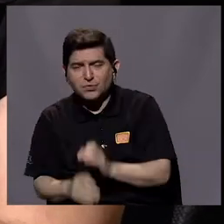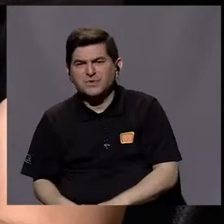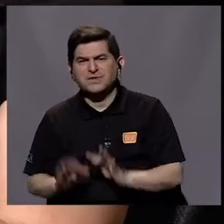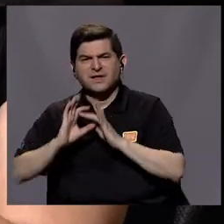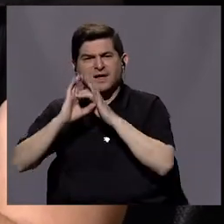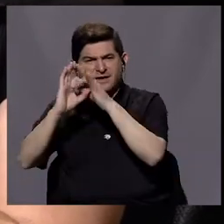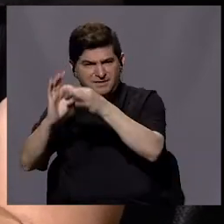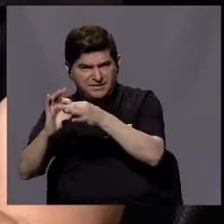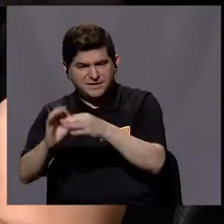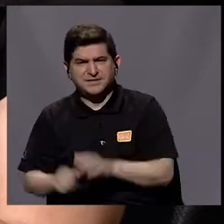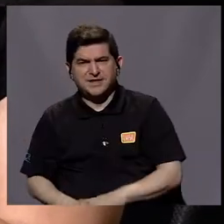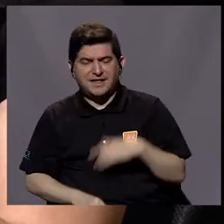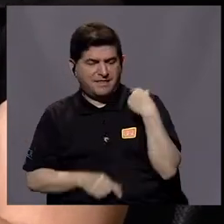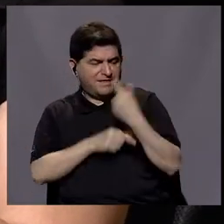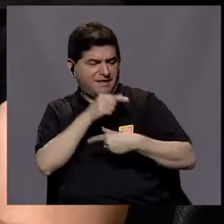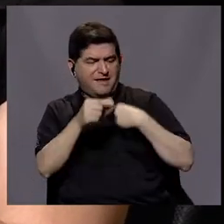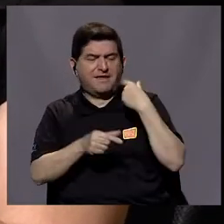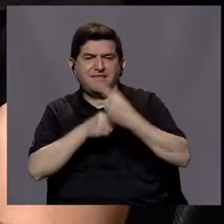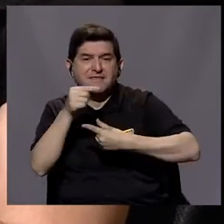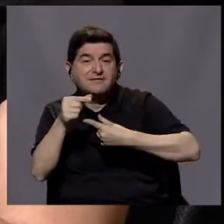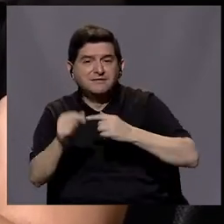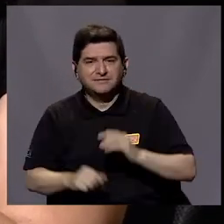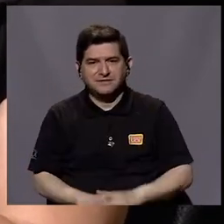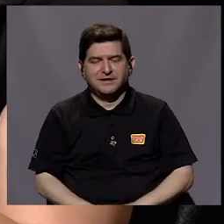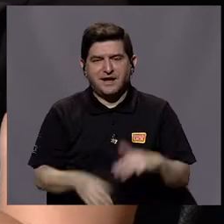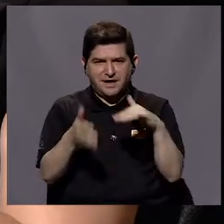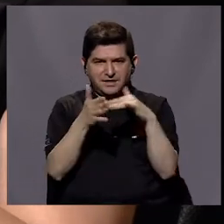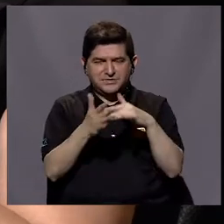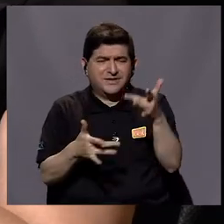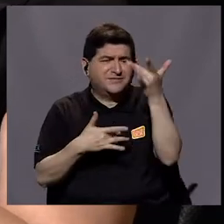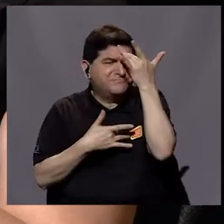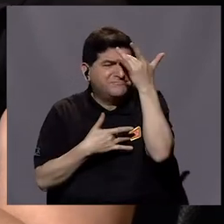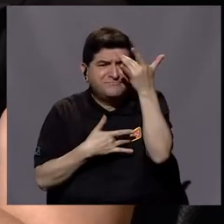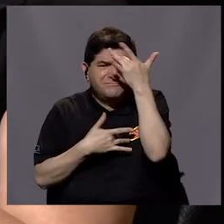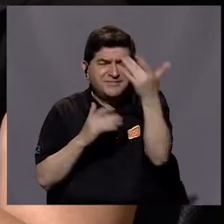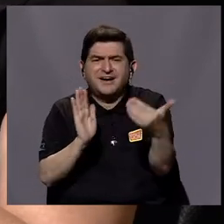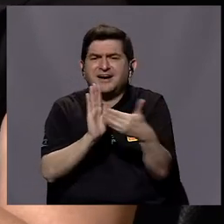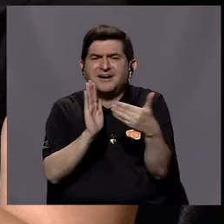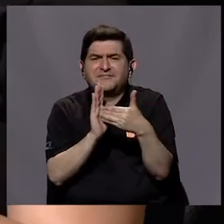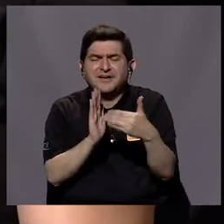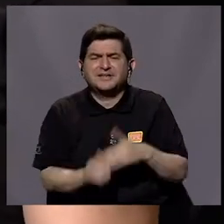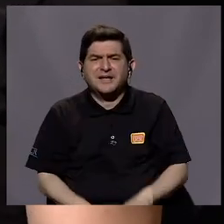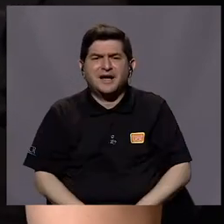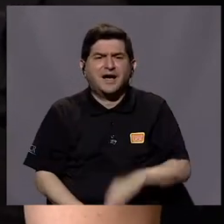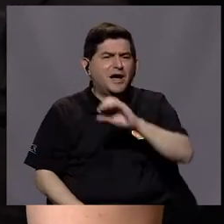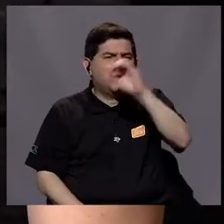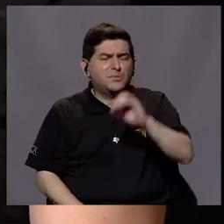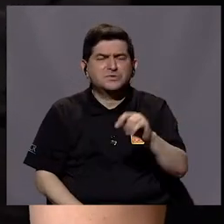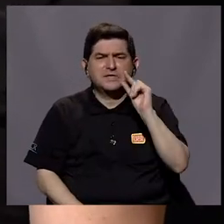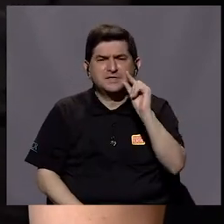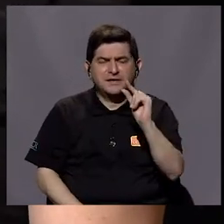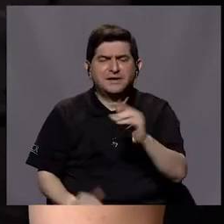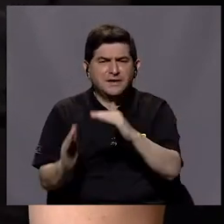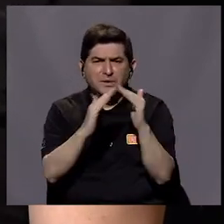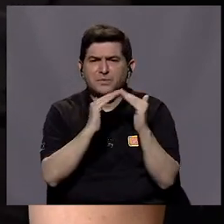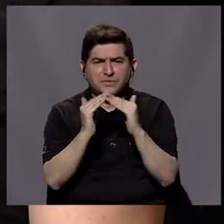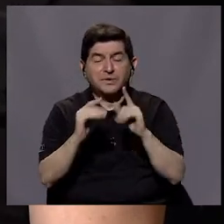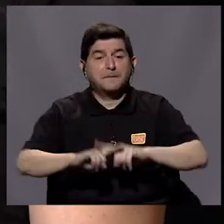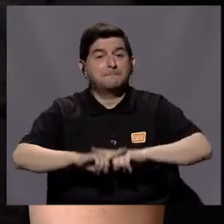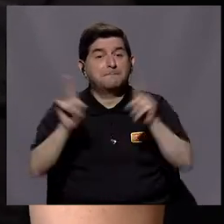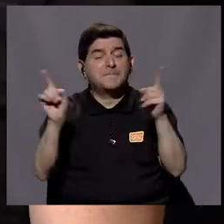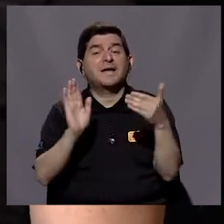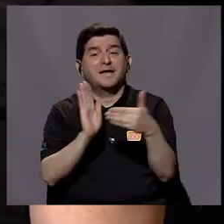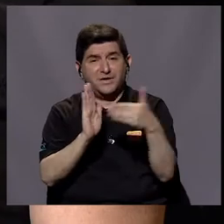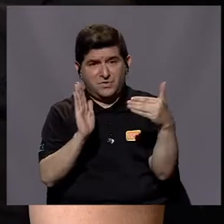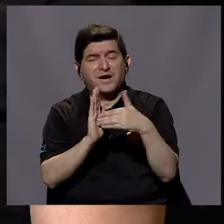que hacemos que tienen que ver, por ejemplo, con la genética. Entonces, estudiamos enfermedades que afectan a una porción muy pequeña de la población,